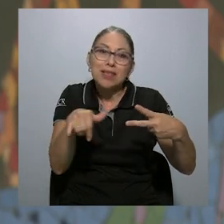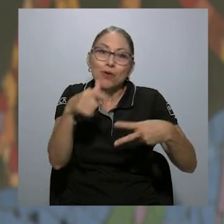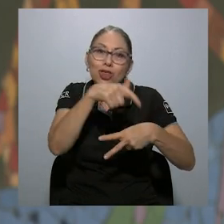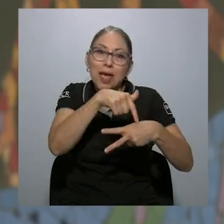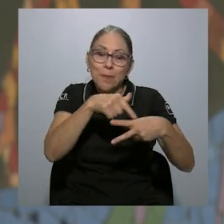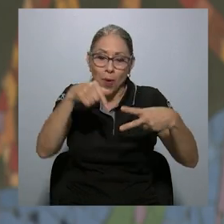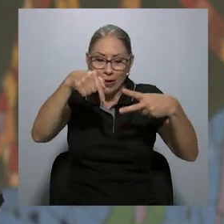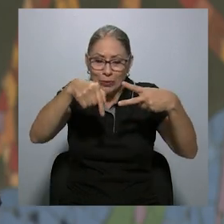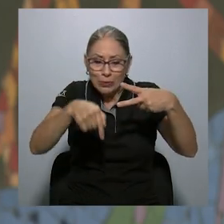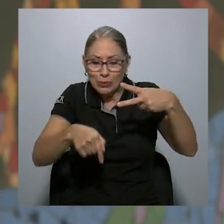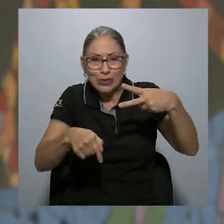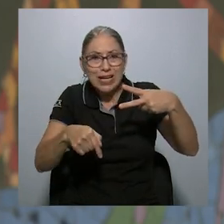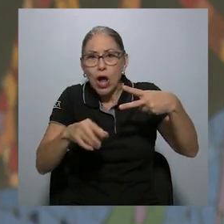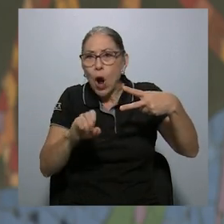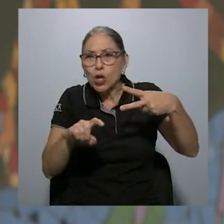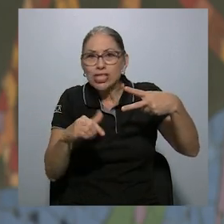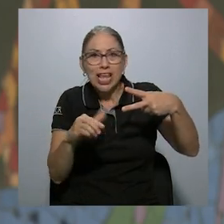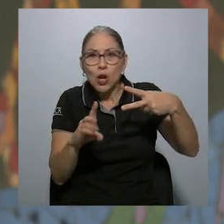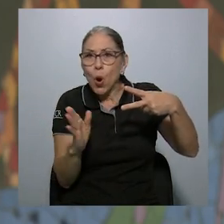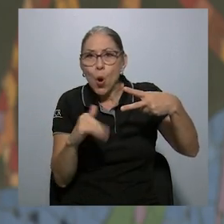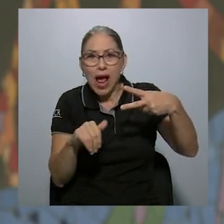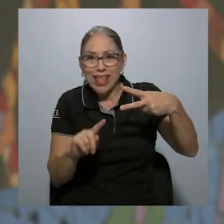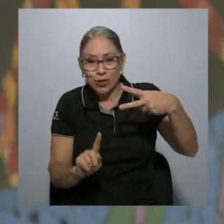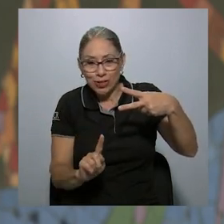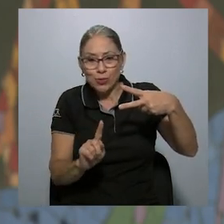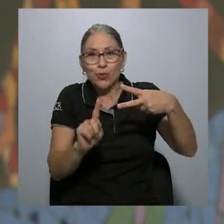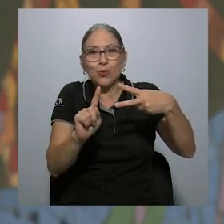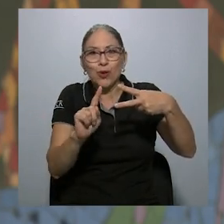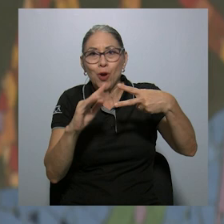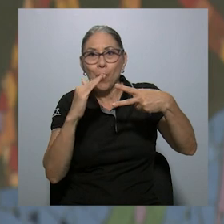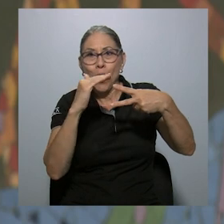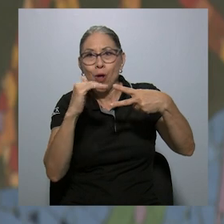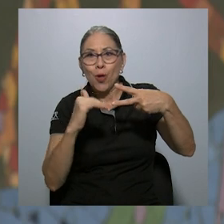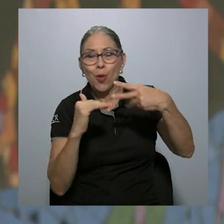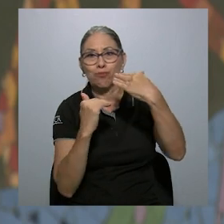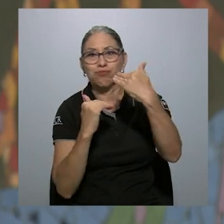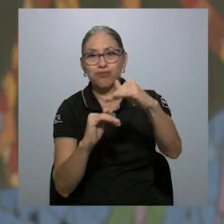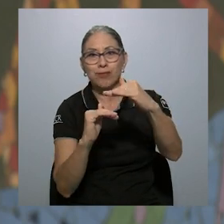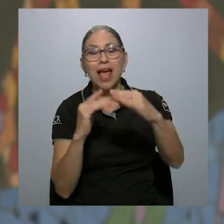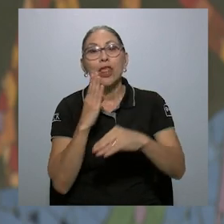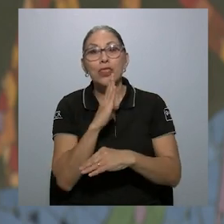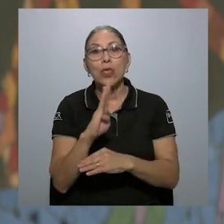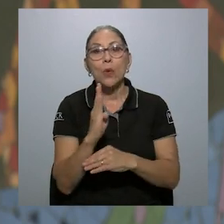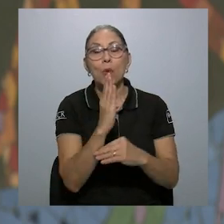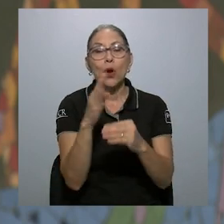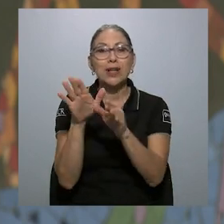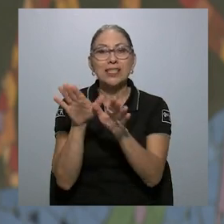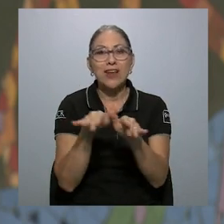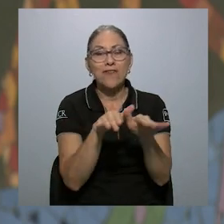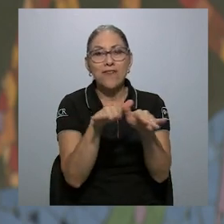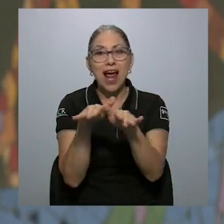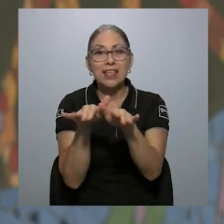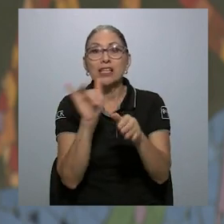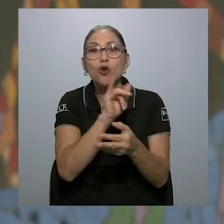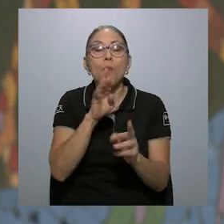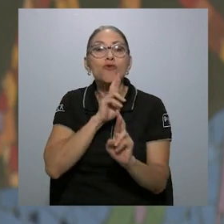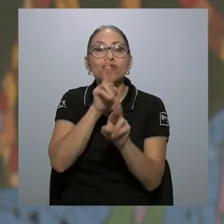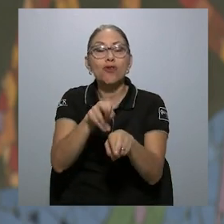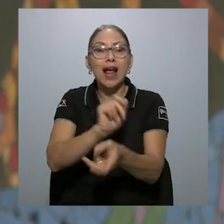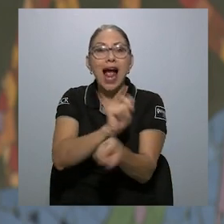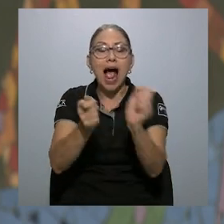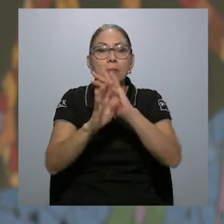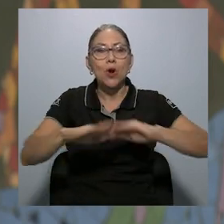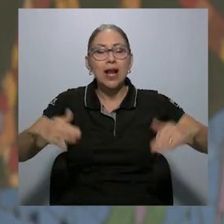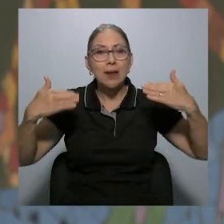nivel de oxígeno que hace que las especies suban. Entonces tenemos que especies de tiburones y rayas van, como consecuencia del cambio